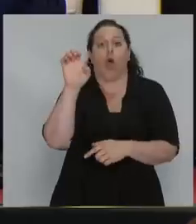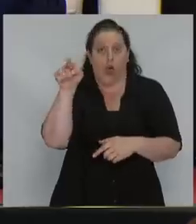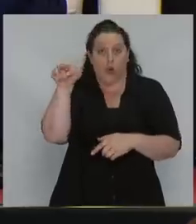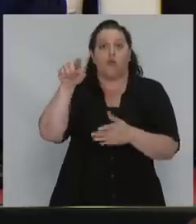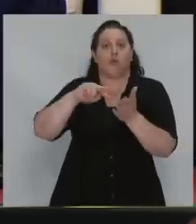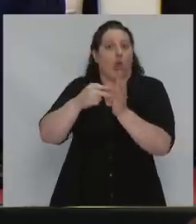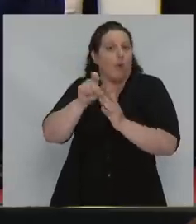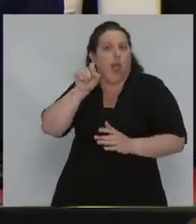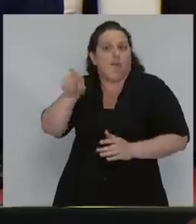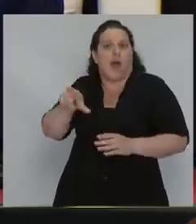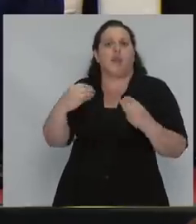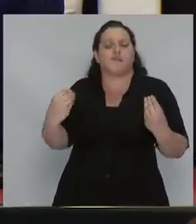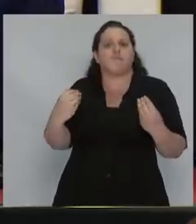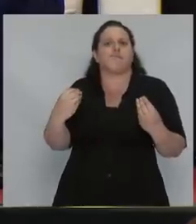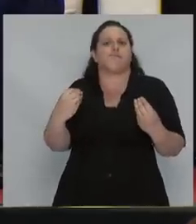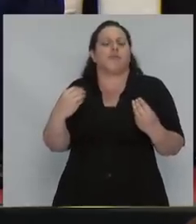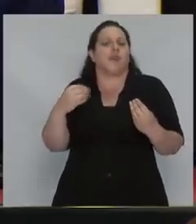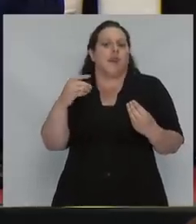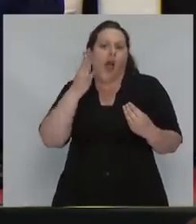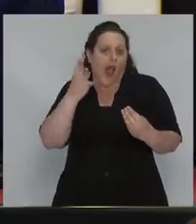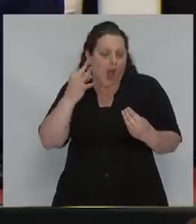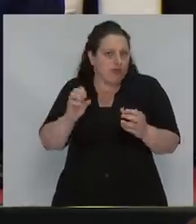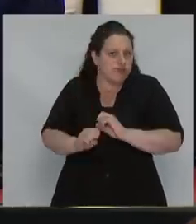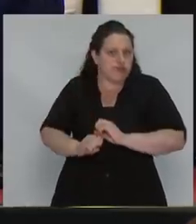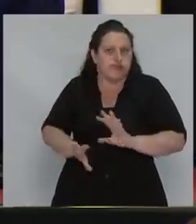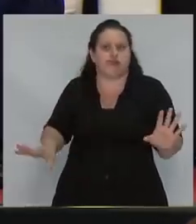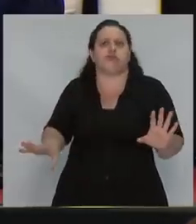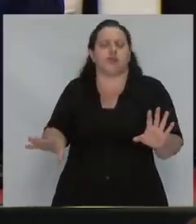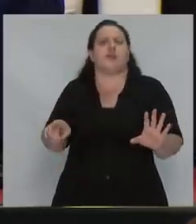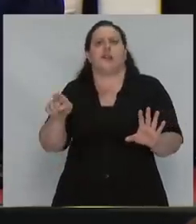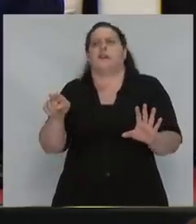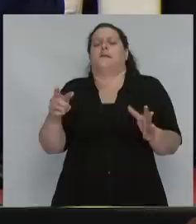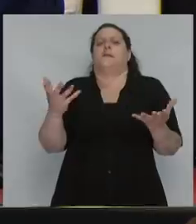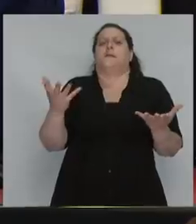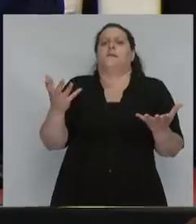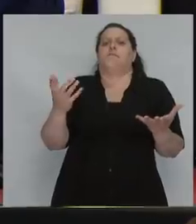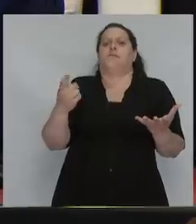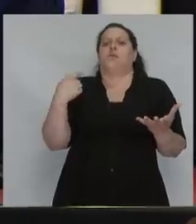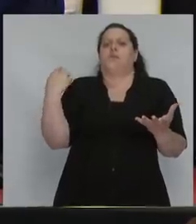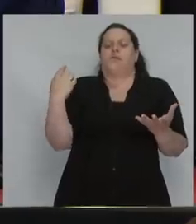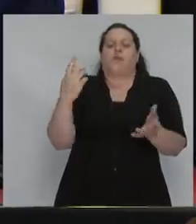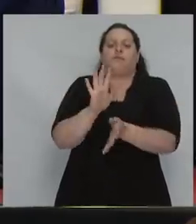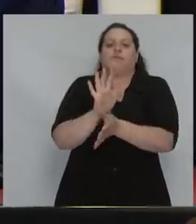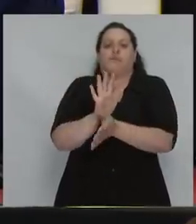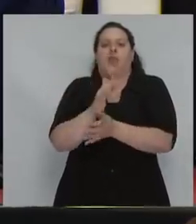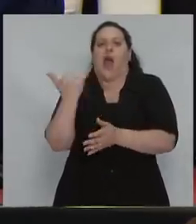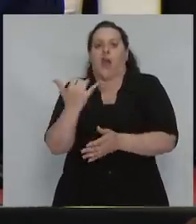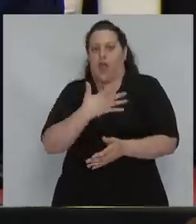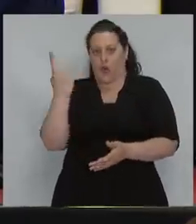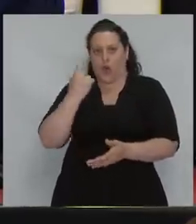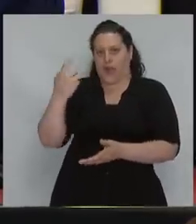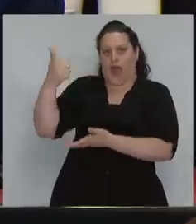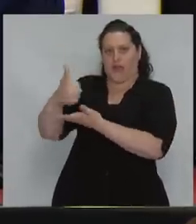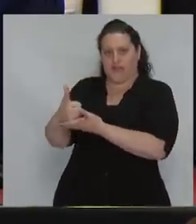bueno, el comportamiento crítico que nos encontramos, me modero porque tenemos una autoridad sentada aquí conmigo.